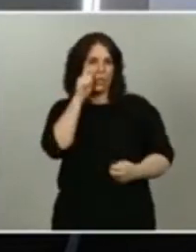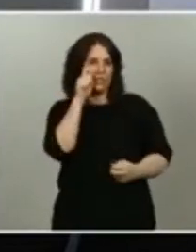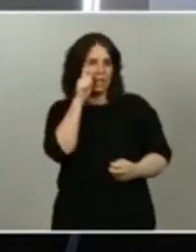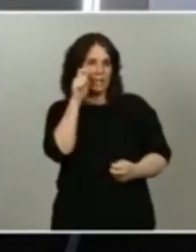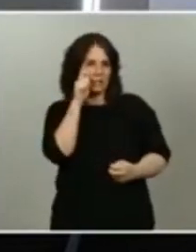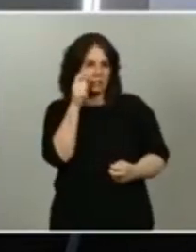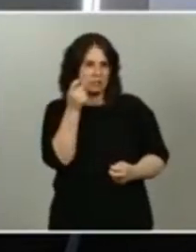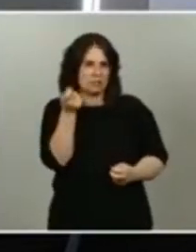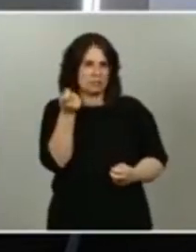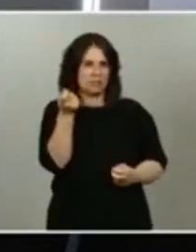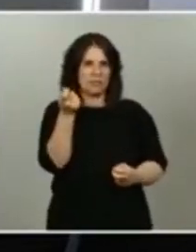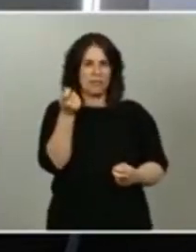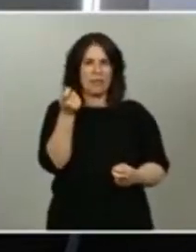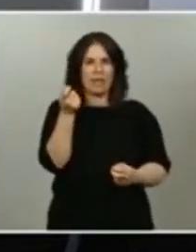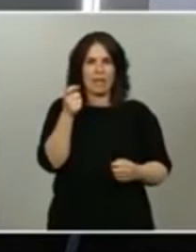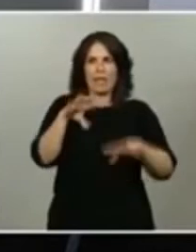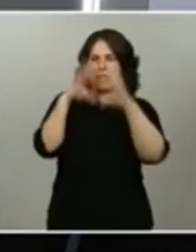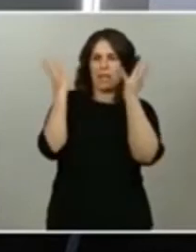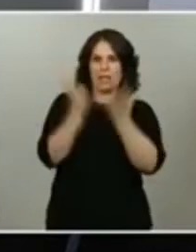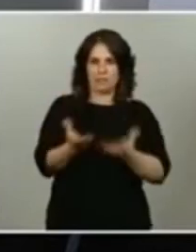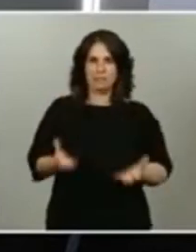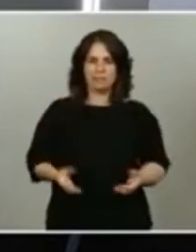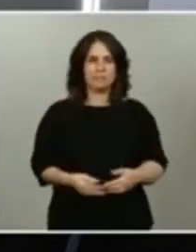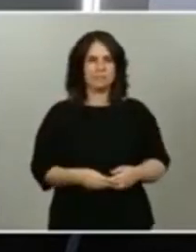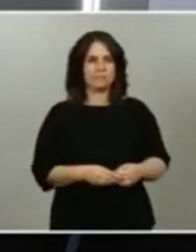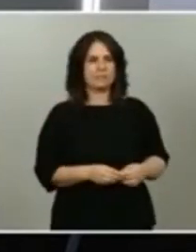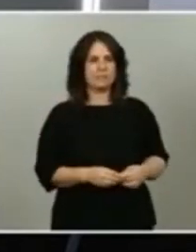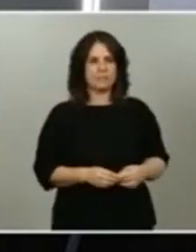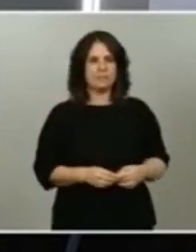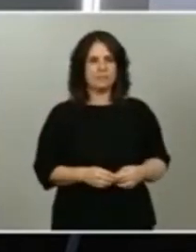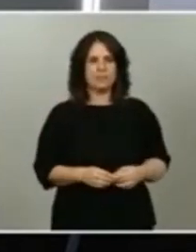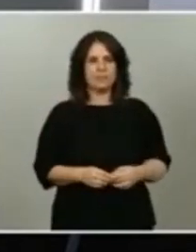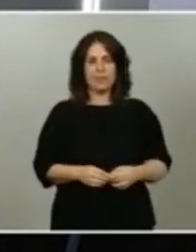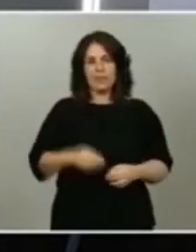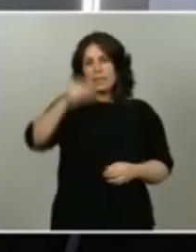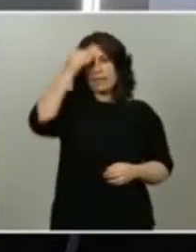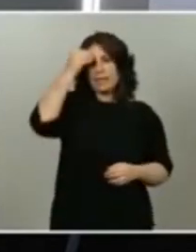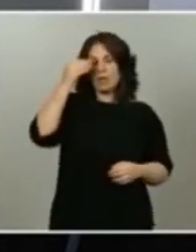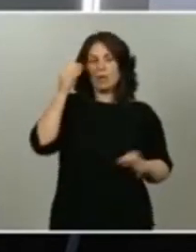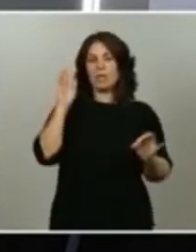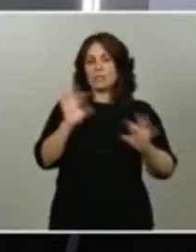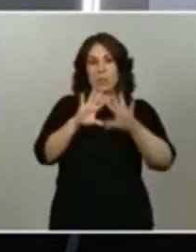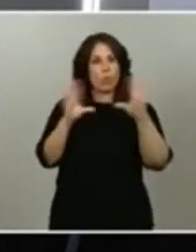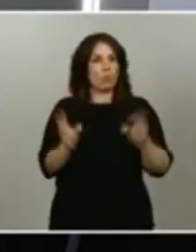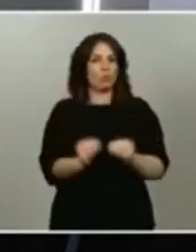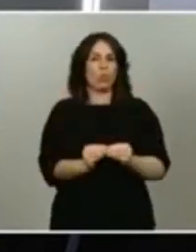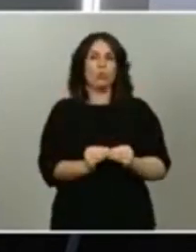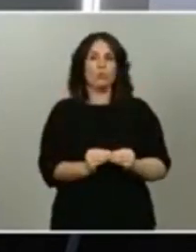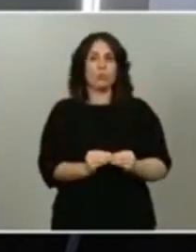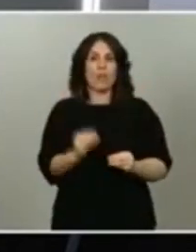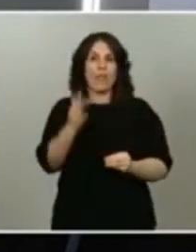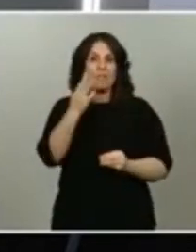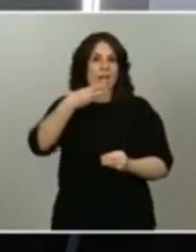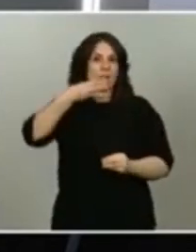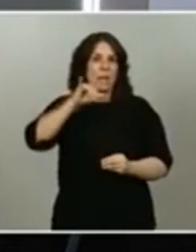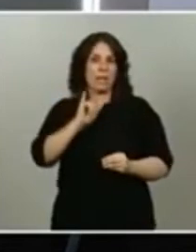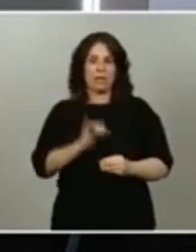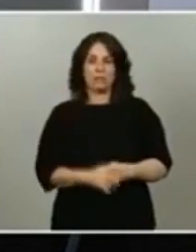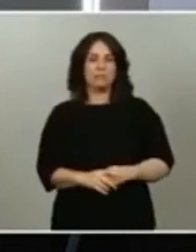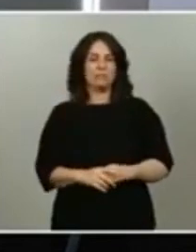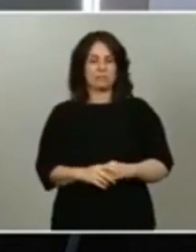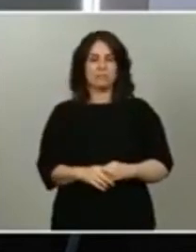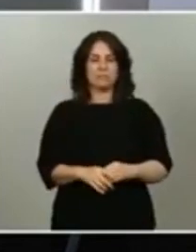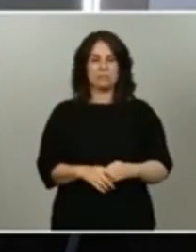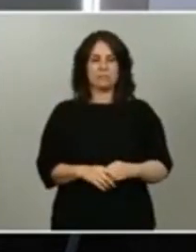del conjunto y creo que esas son las cuestiones y las conclusiones que plantea el Fondo Monetario Internacional ahí están los